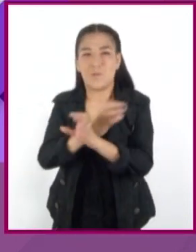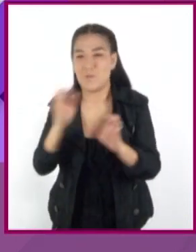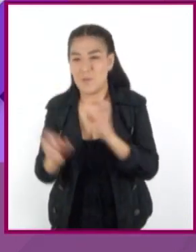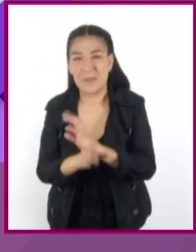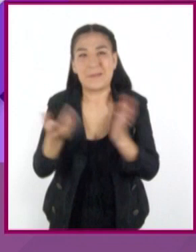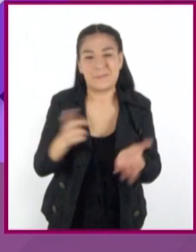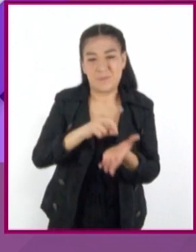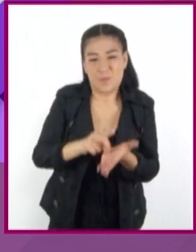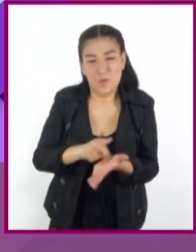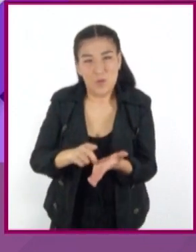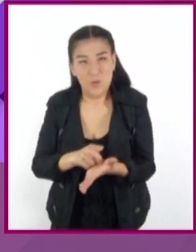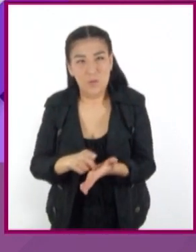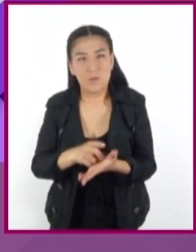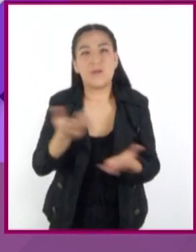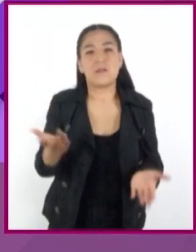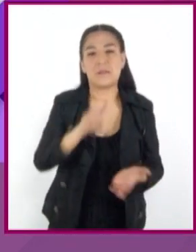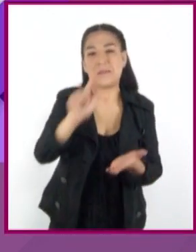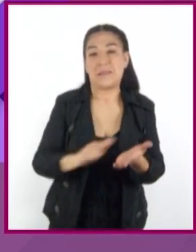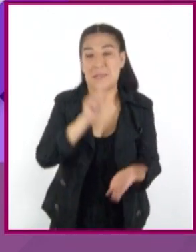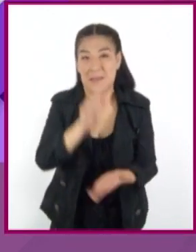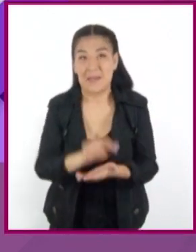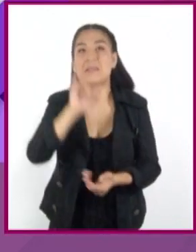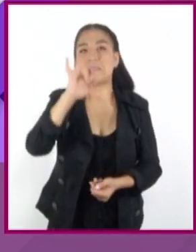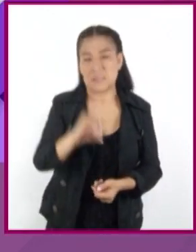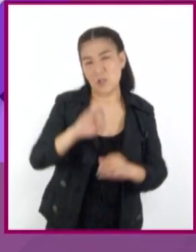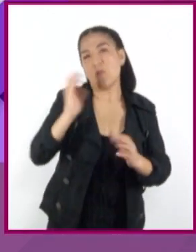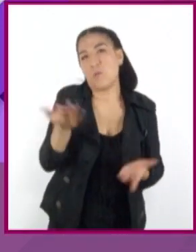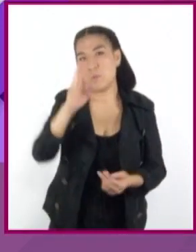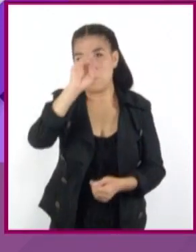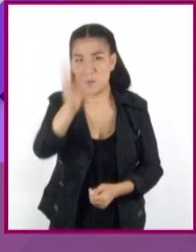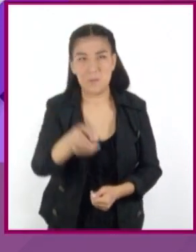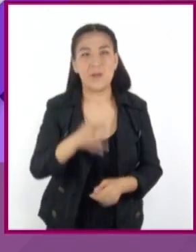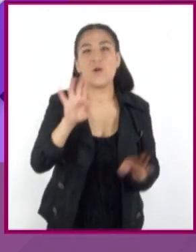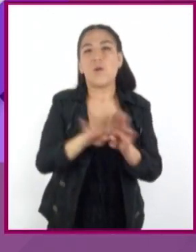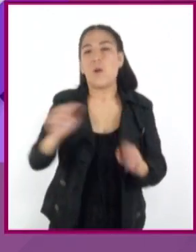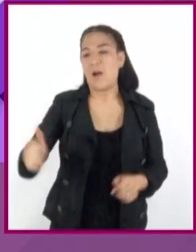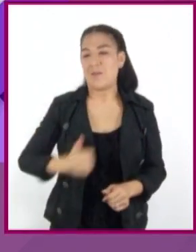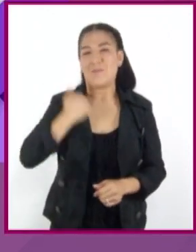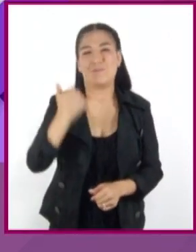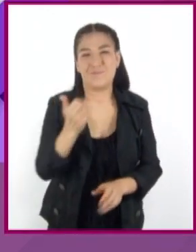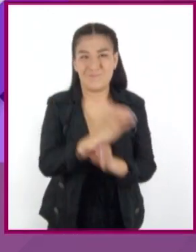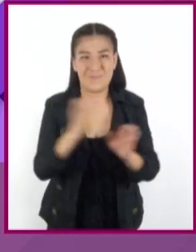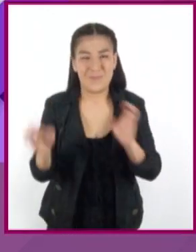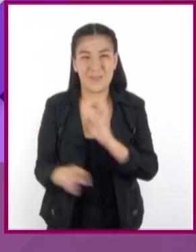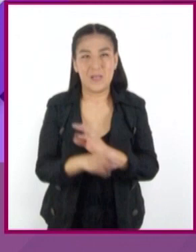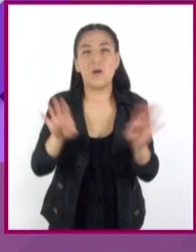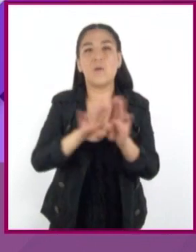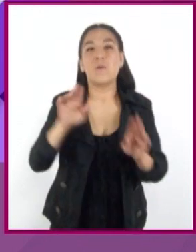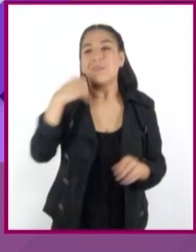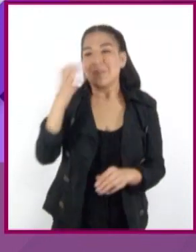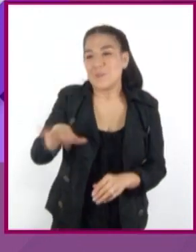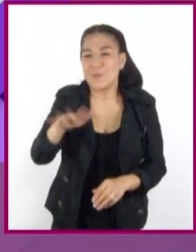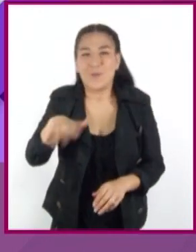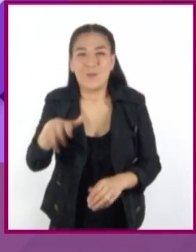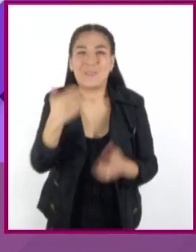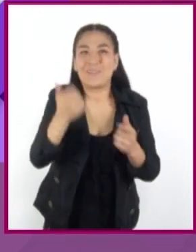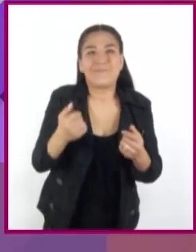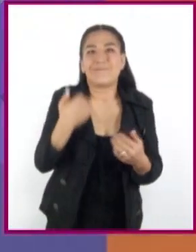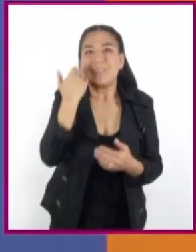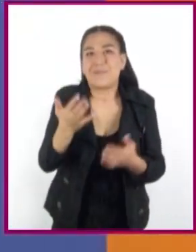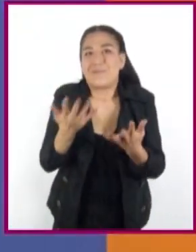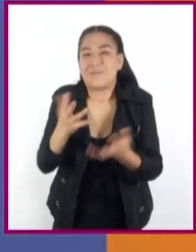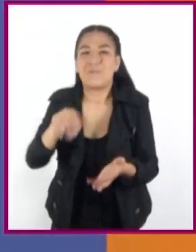psicoactiva, legal o ilegal, provocada por el abuso en el consumo, que causa una búsqueda ansiosa de la misma.